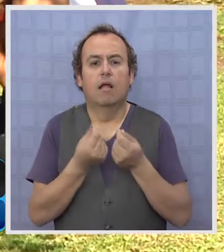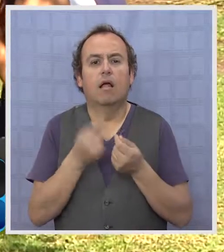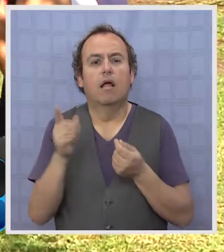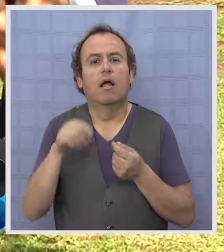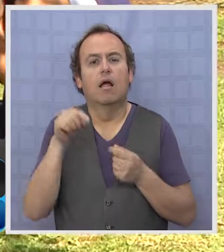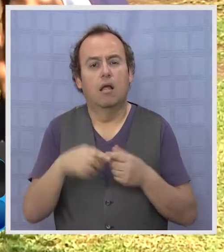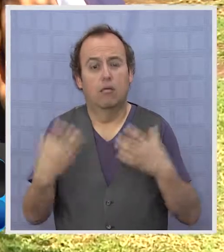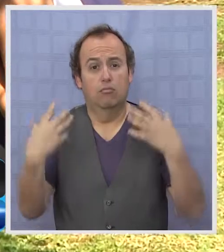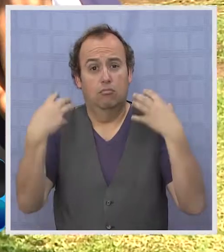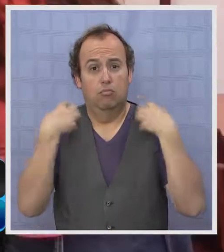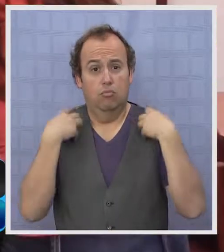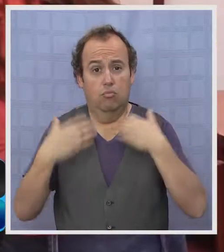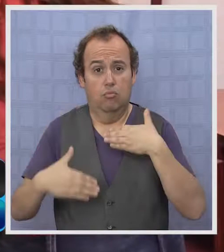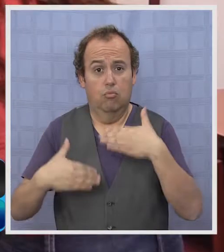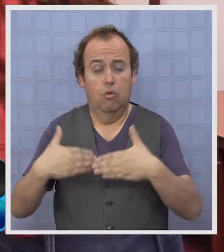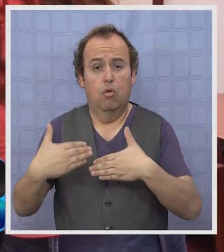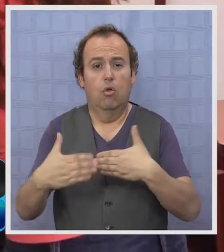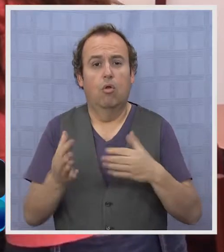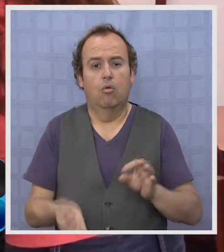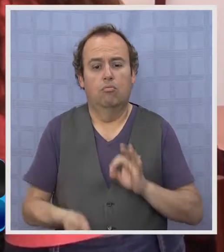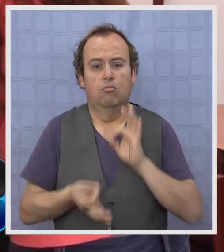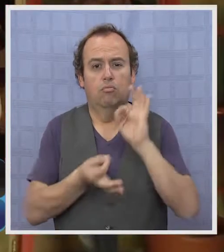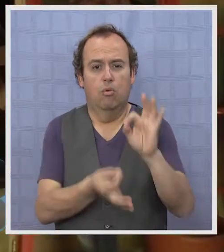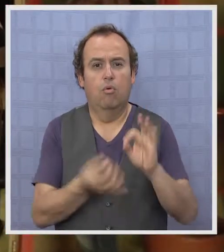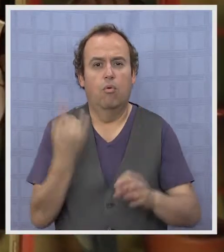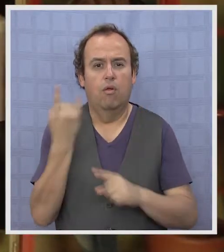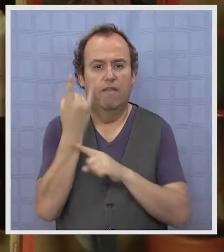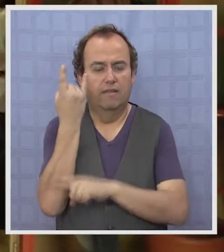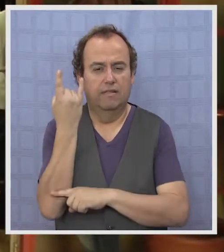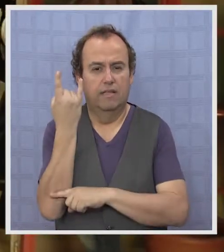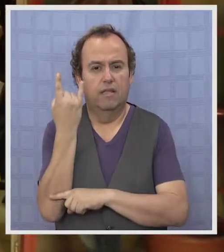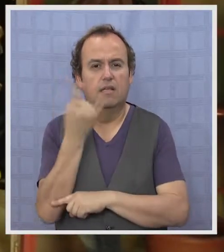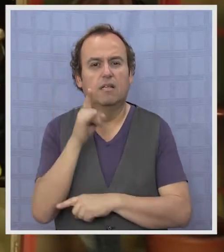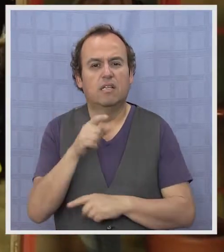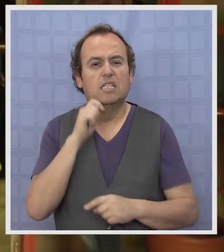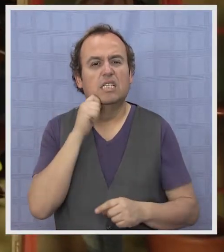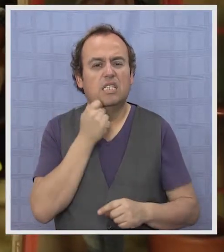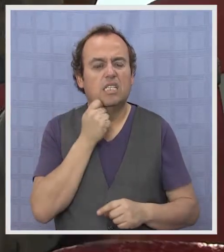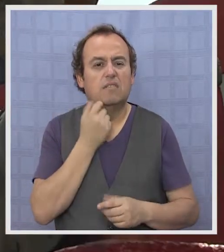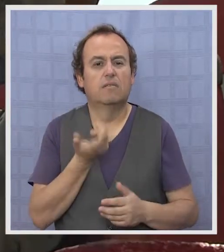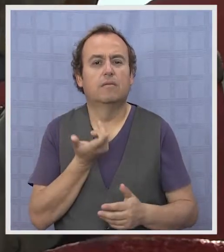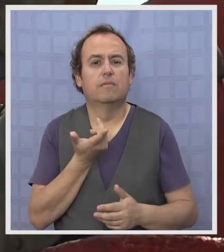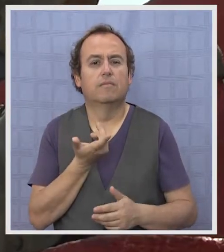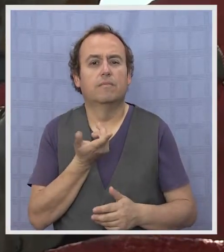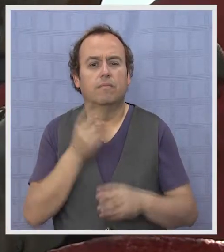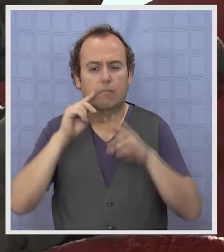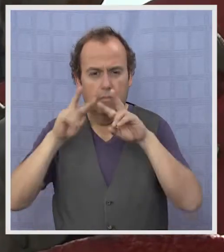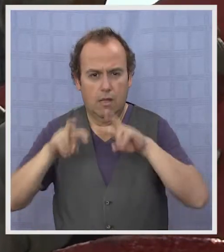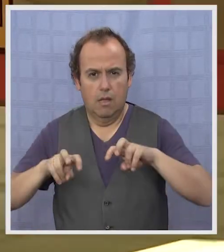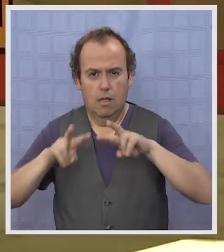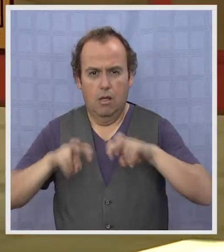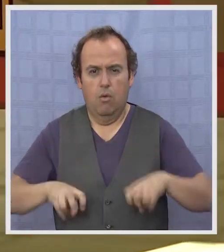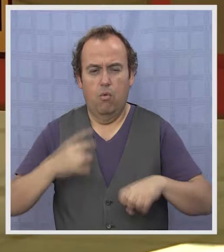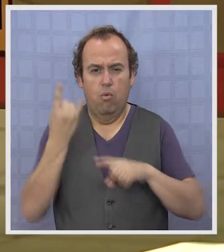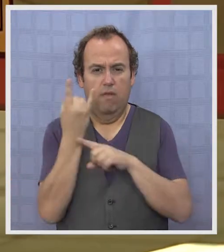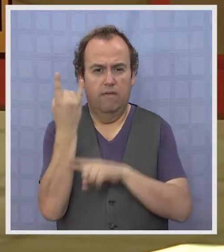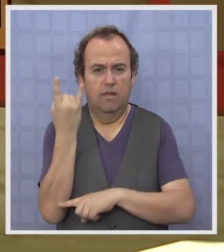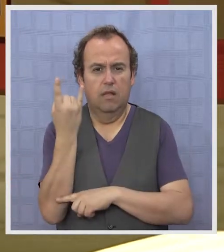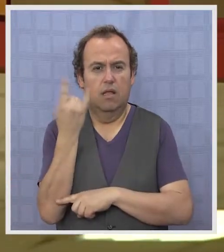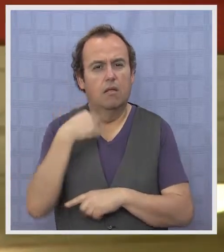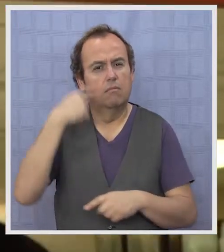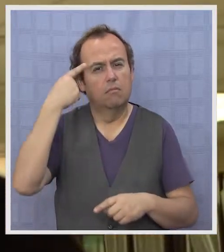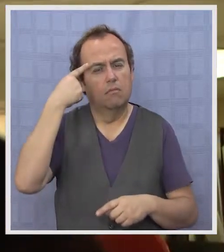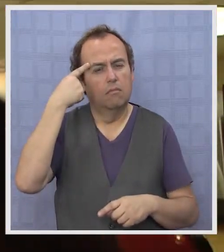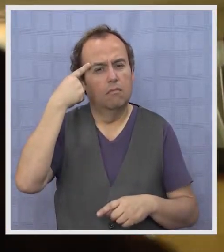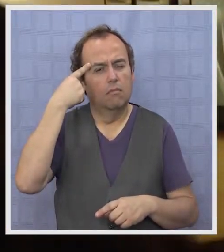consultora a cargo del proceso entregó a la universidad. Eso significa que ellos han analizado la universidad y han